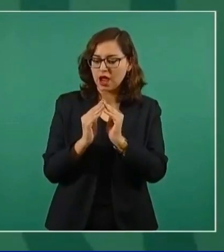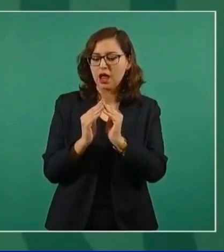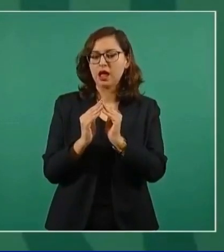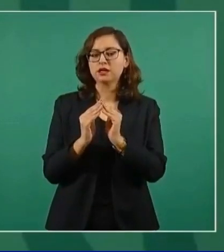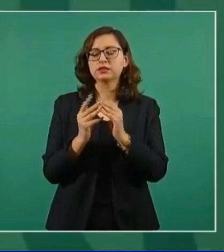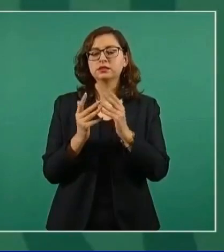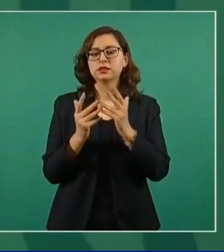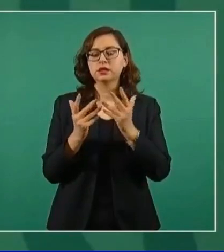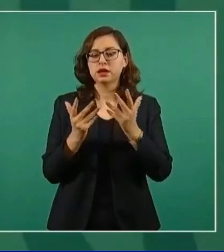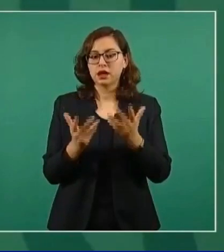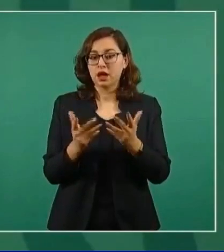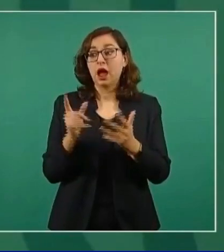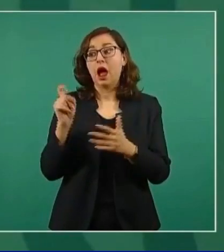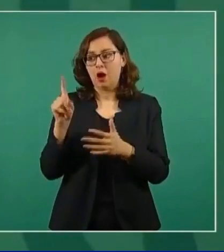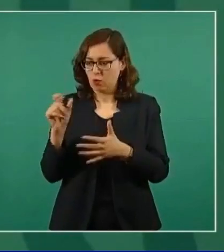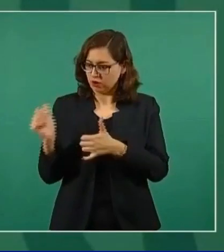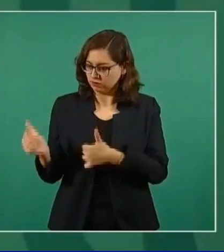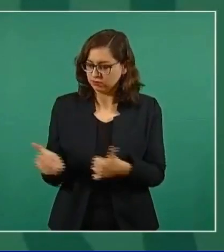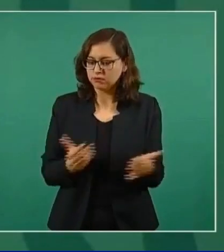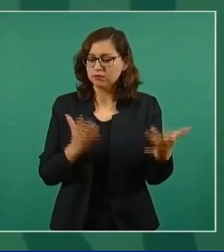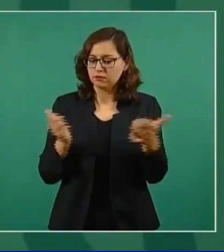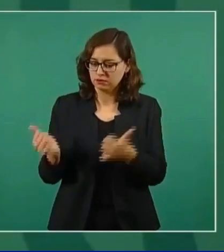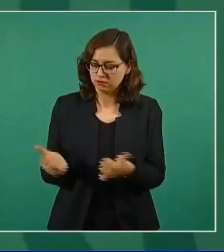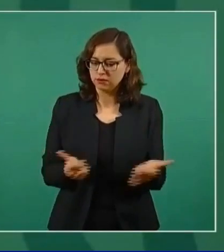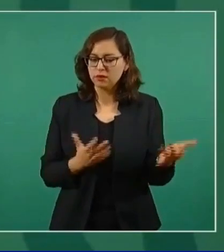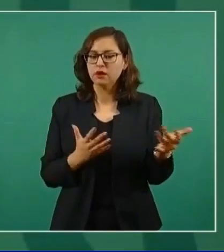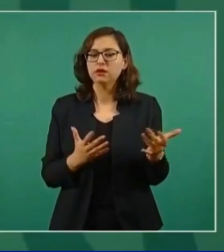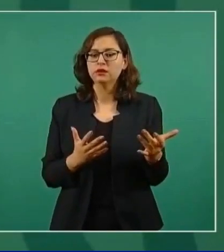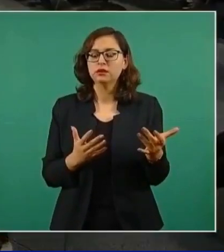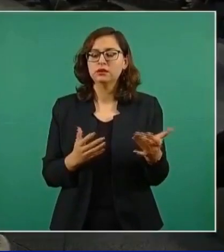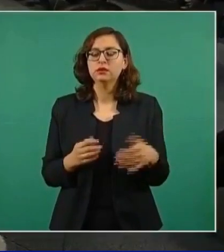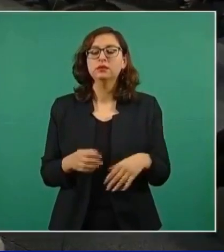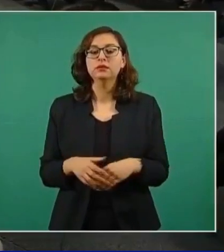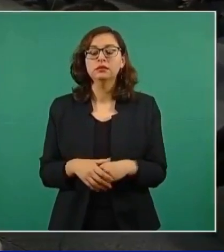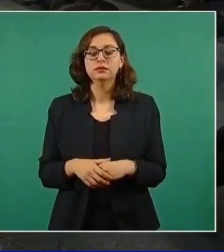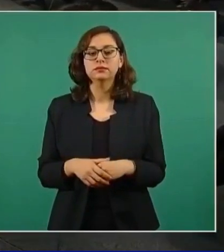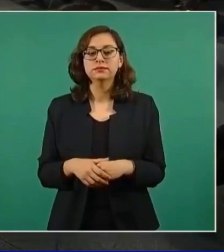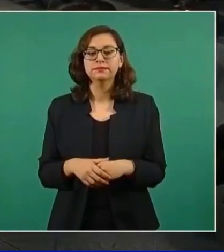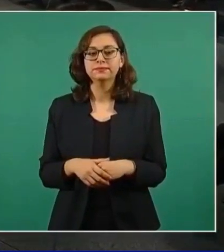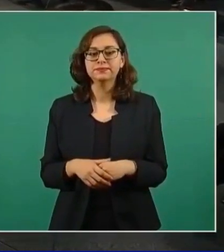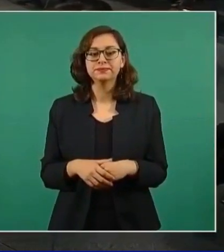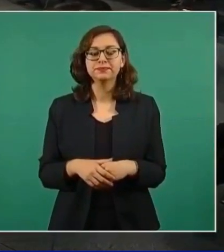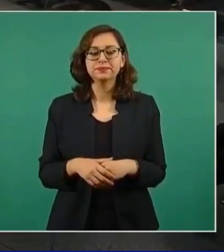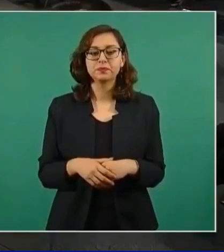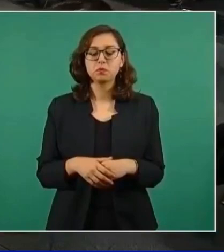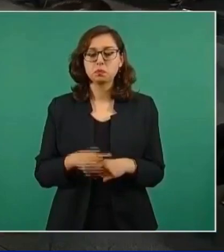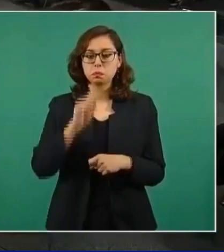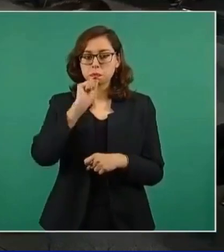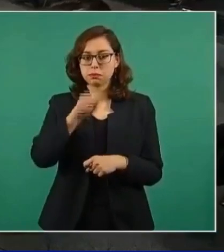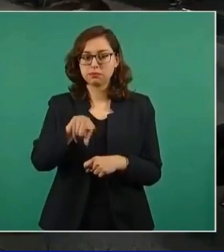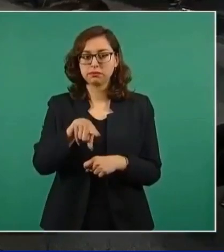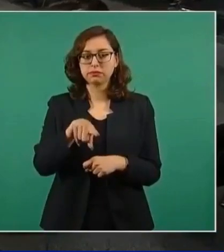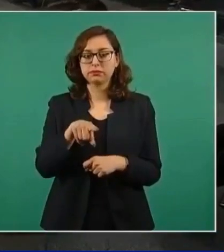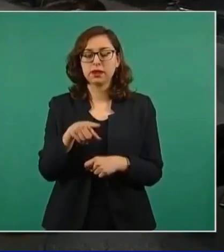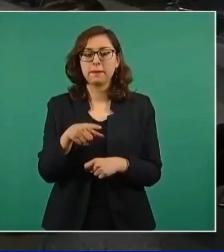vivienda, el que haya agua en los pueblos, instalaciones de